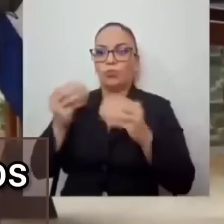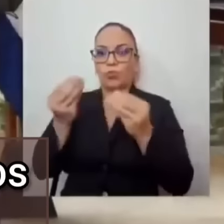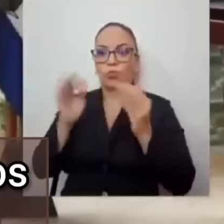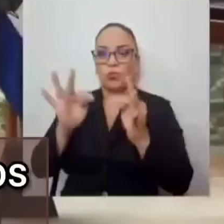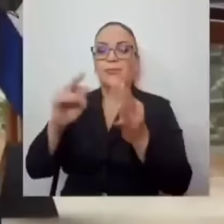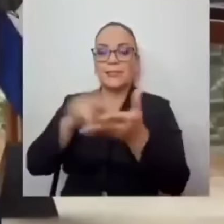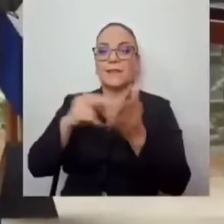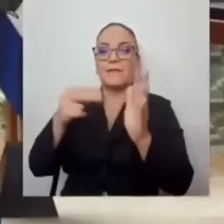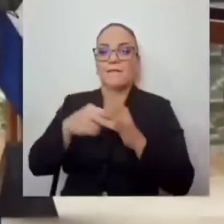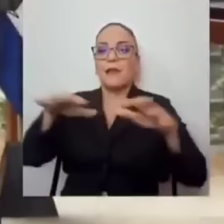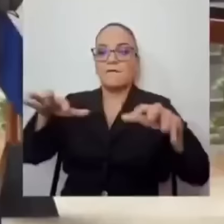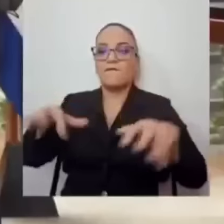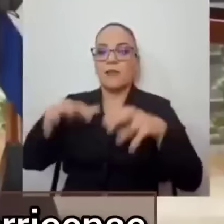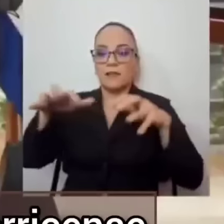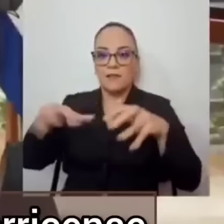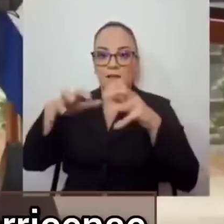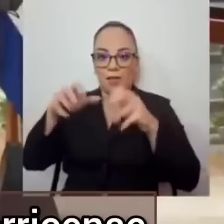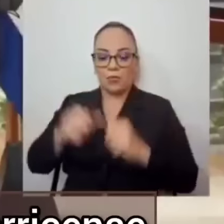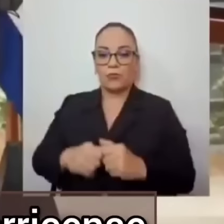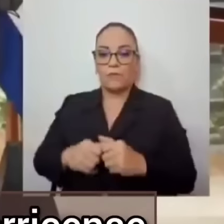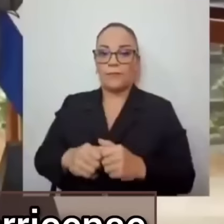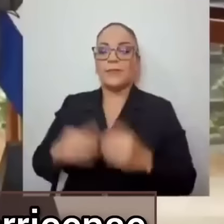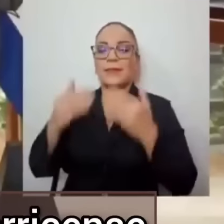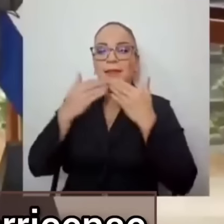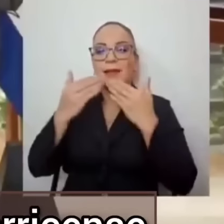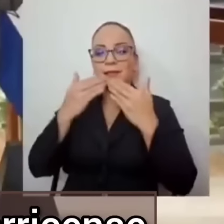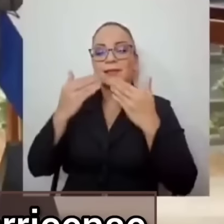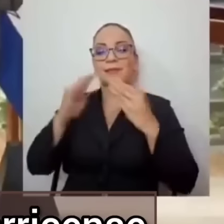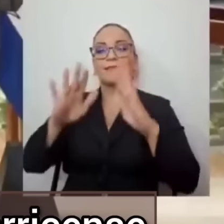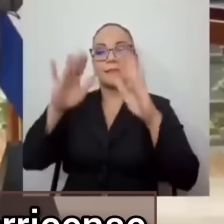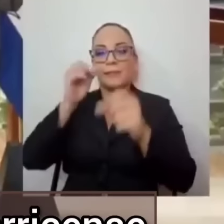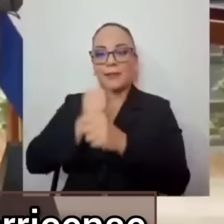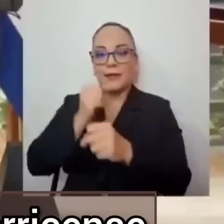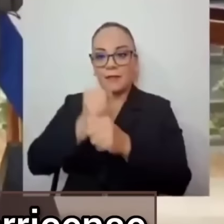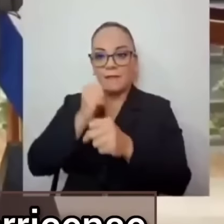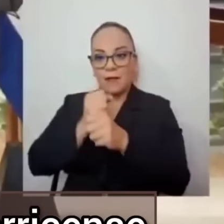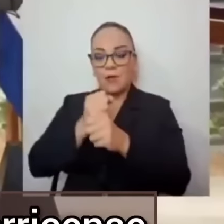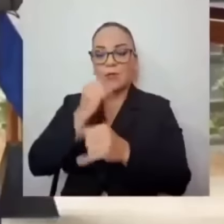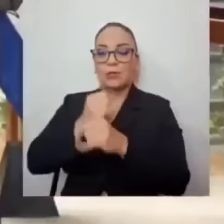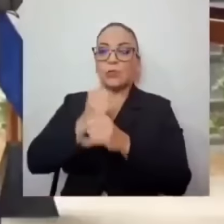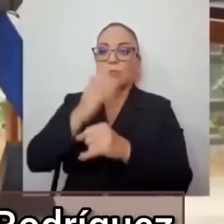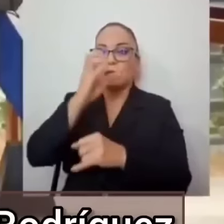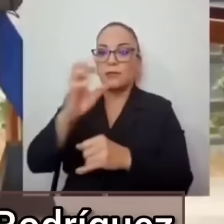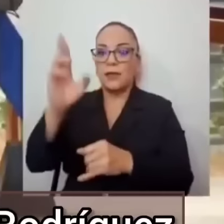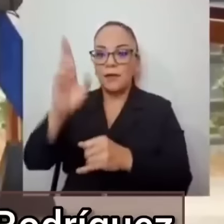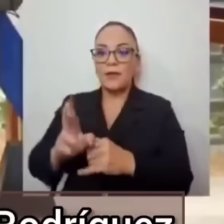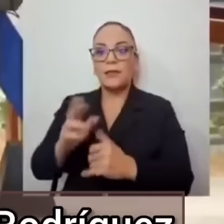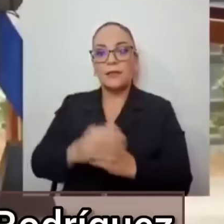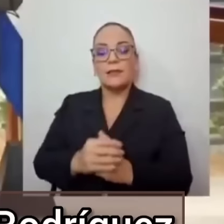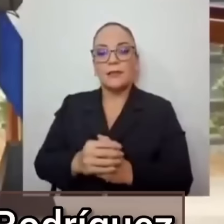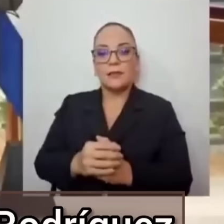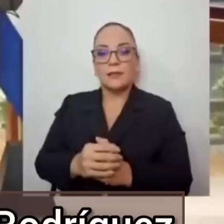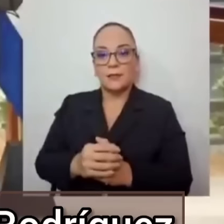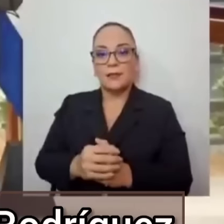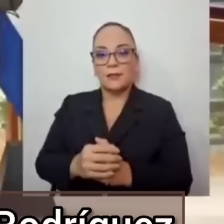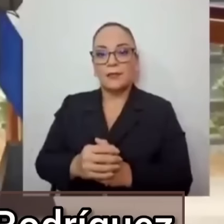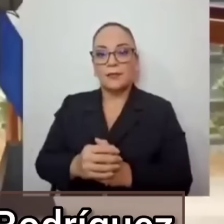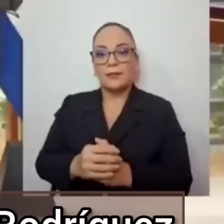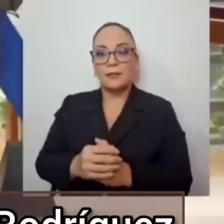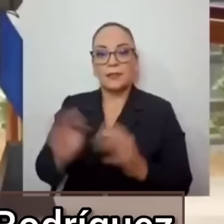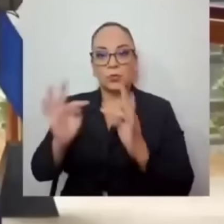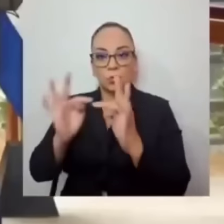Gracias a una excelente labor del Instituto Costarricense de Turismo en la persona de Don William